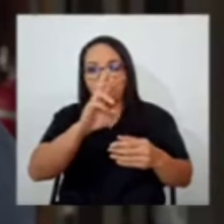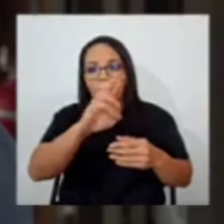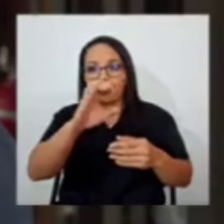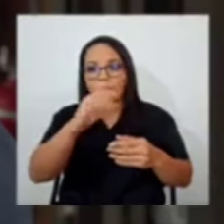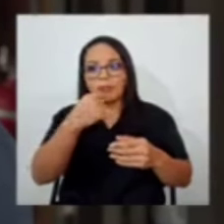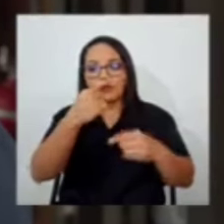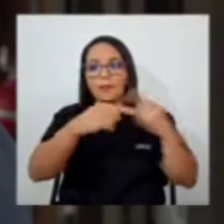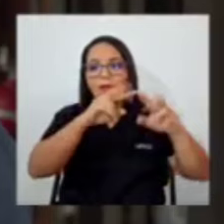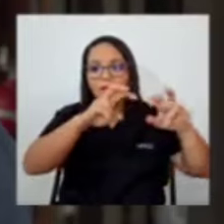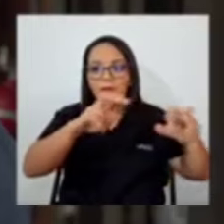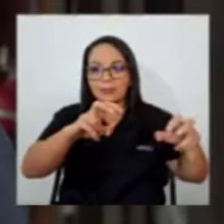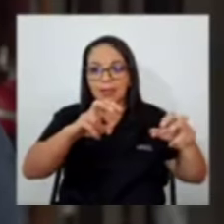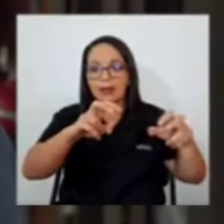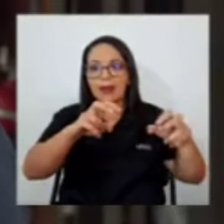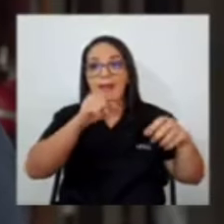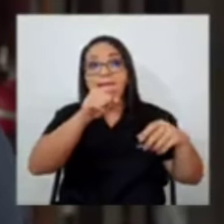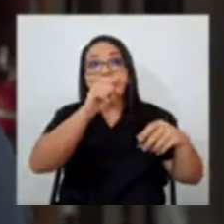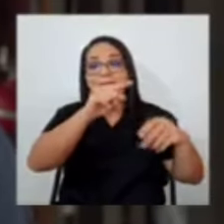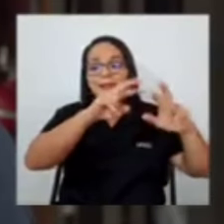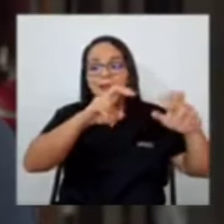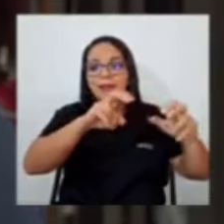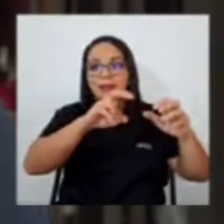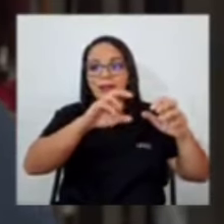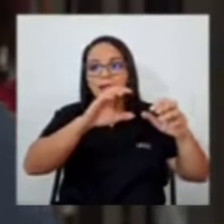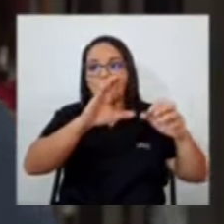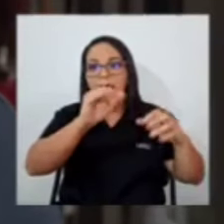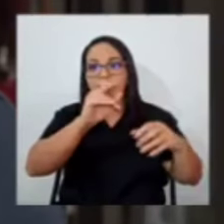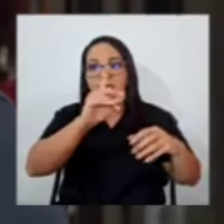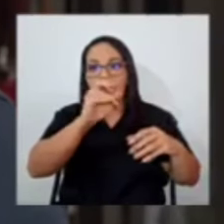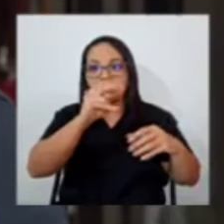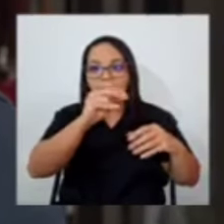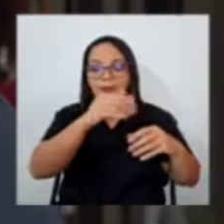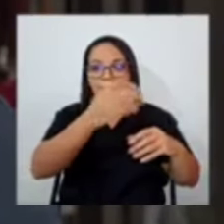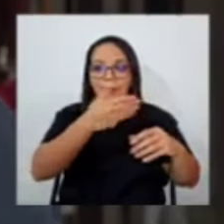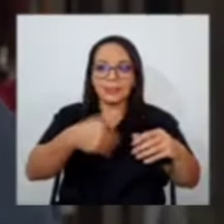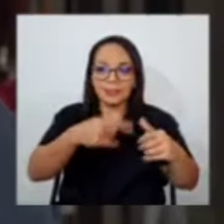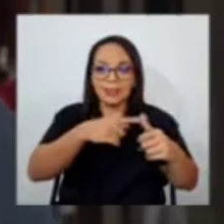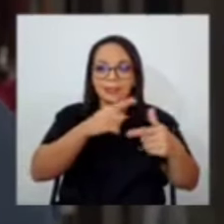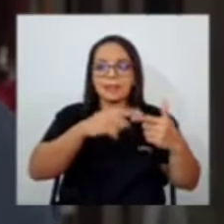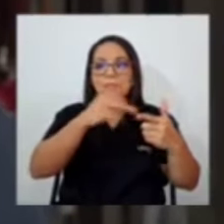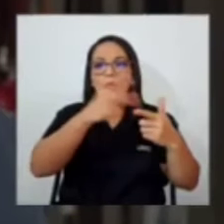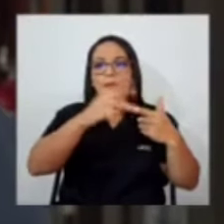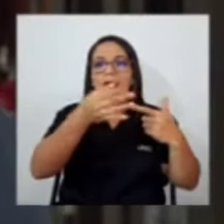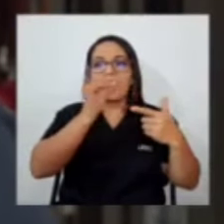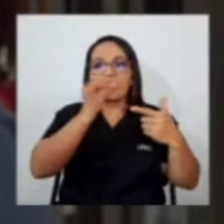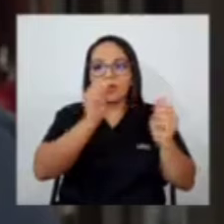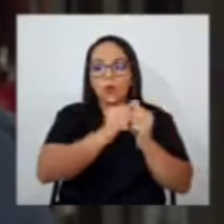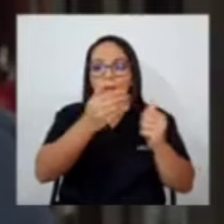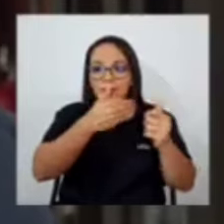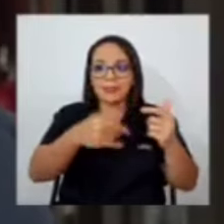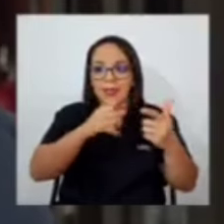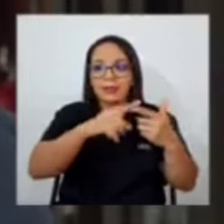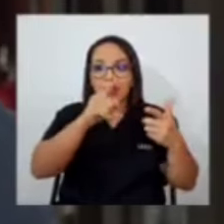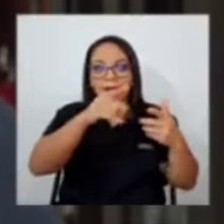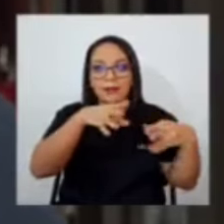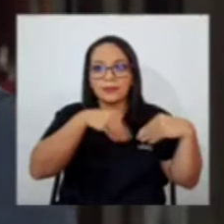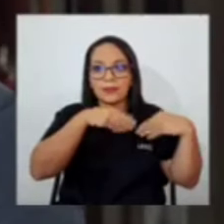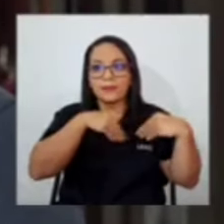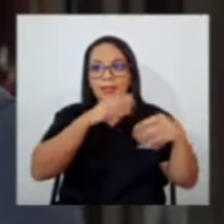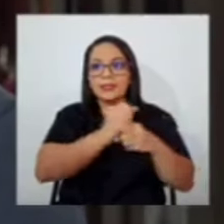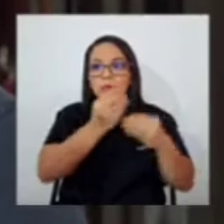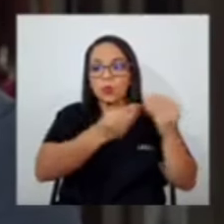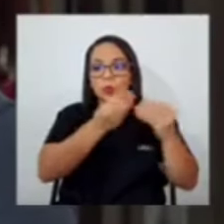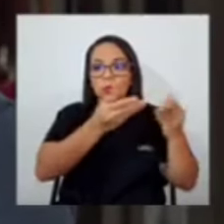revisar cadenas digamos cadenas de presidencia y además del programa cafeteando con el presidente que él lo reconoce que él hizo esos productos